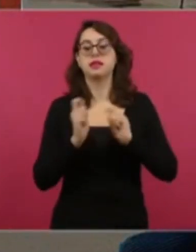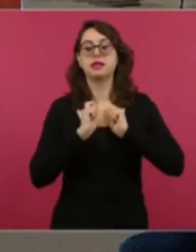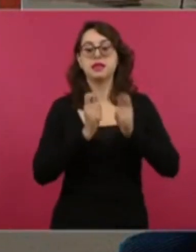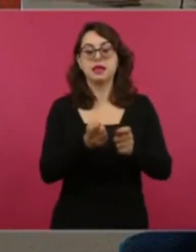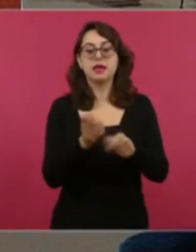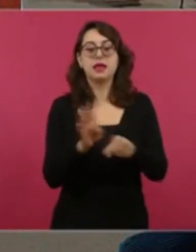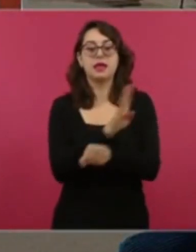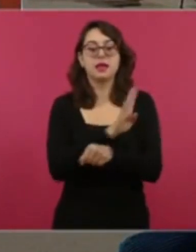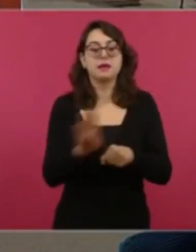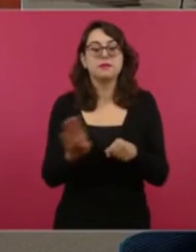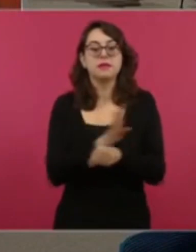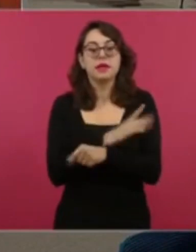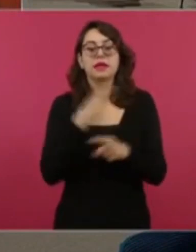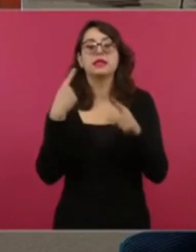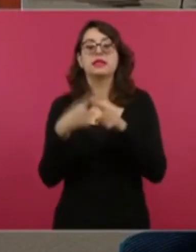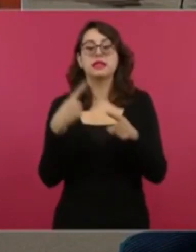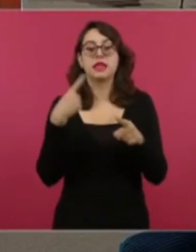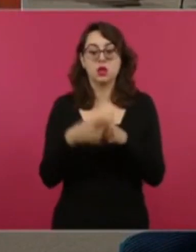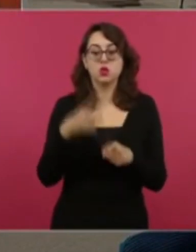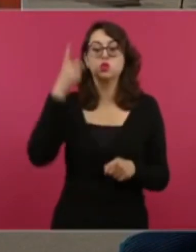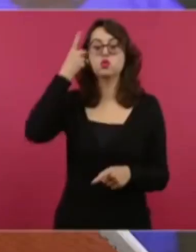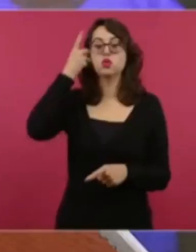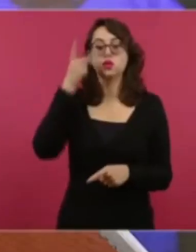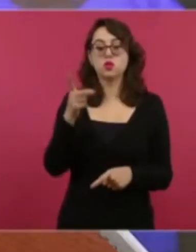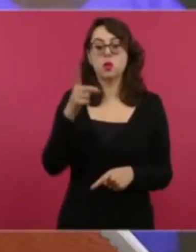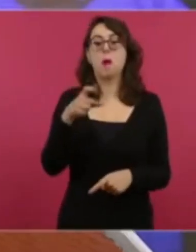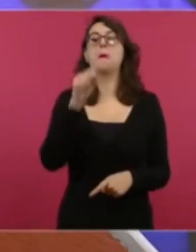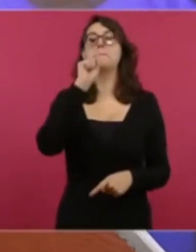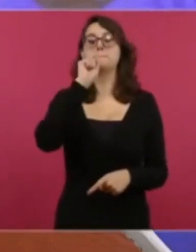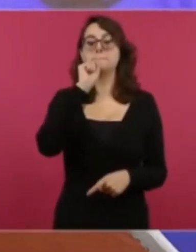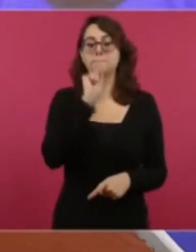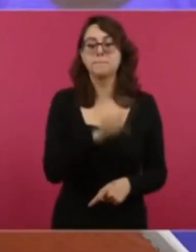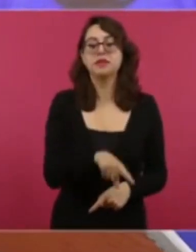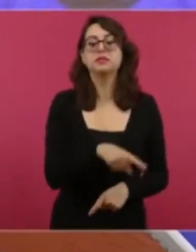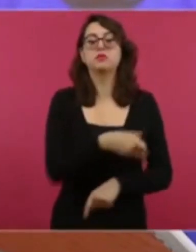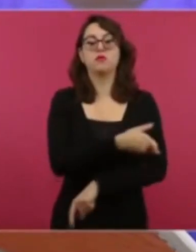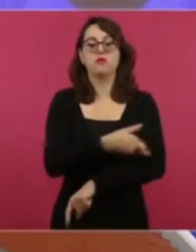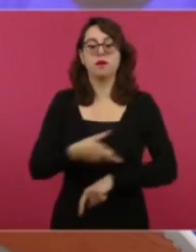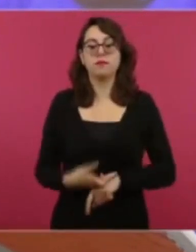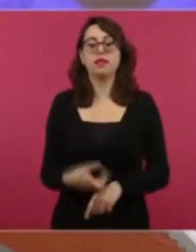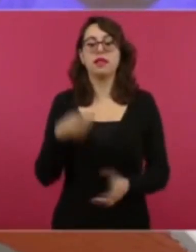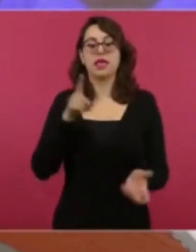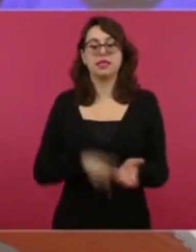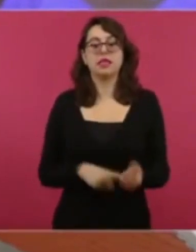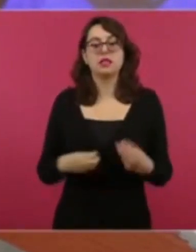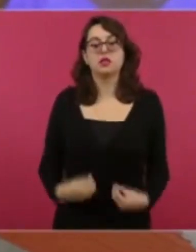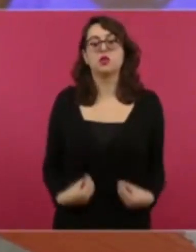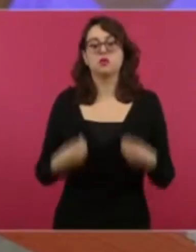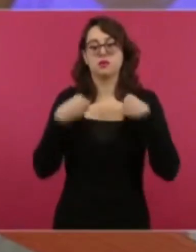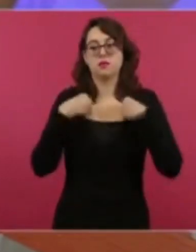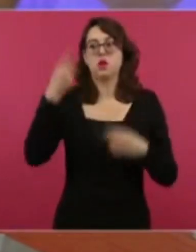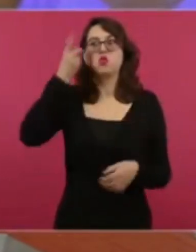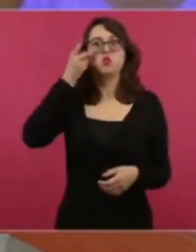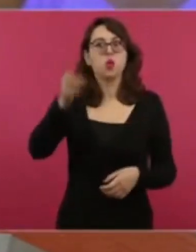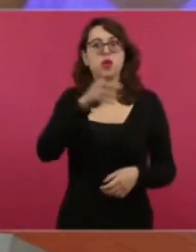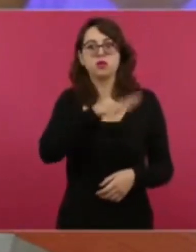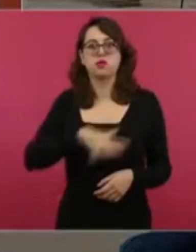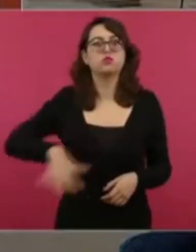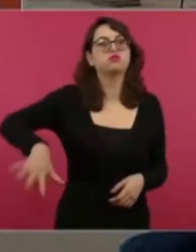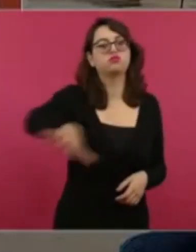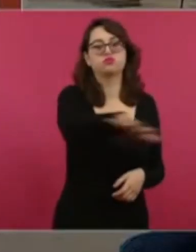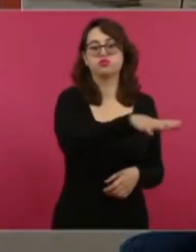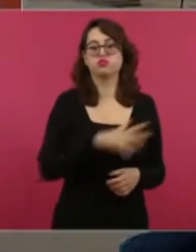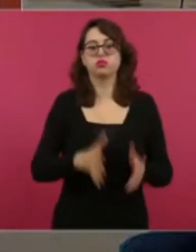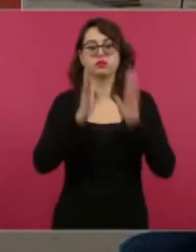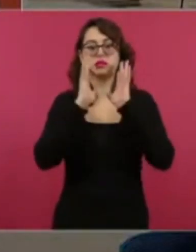las o los dueños de las mismas? Serán las familias de estos preciosos pueblos que tienen tantas y tantas cosas que